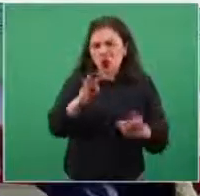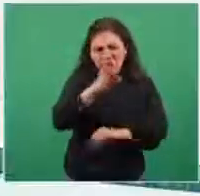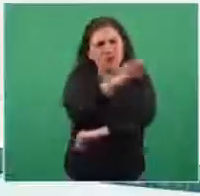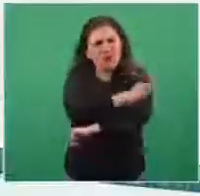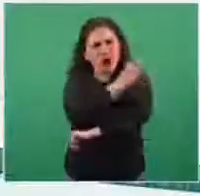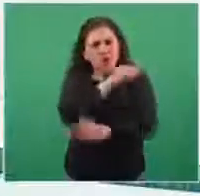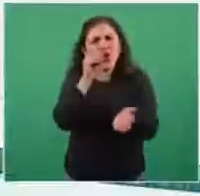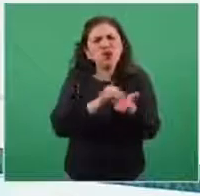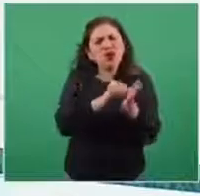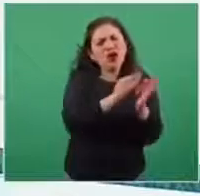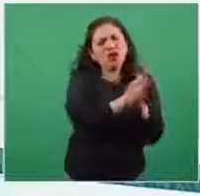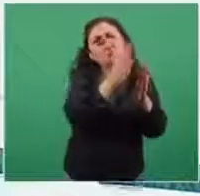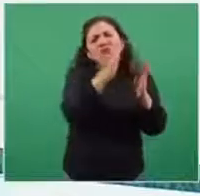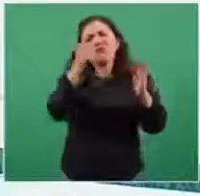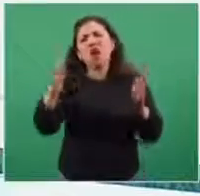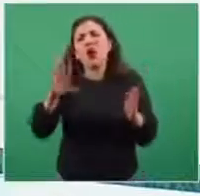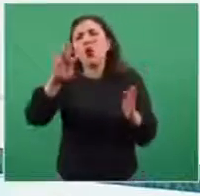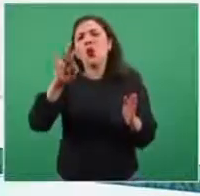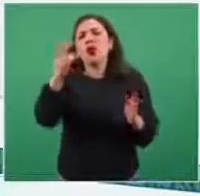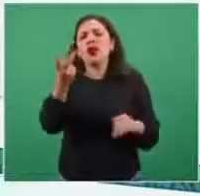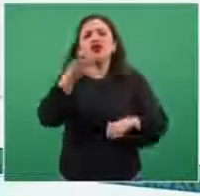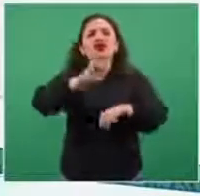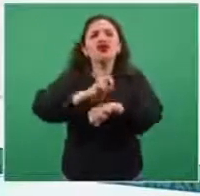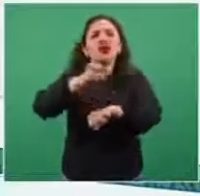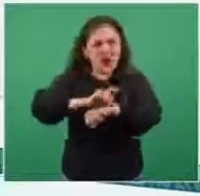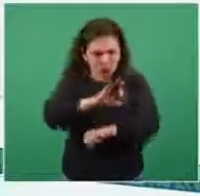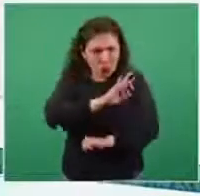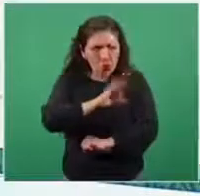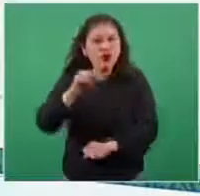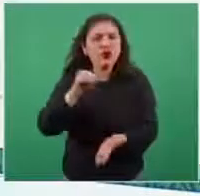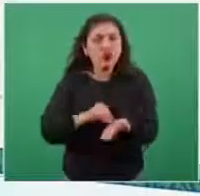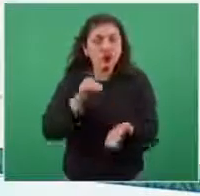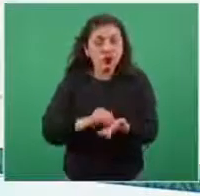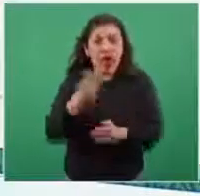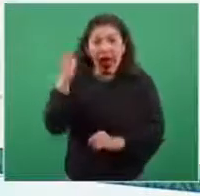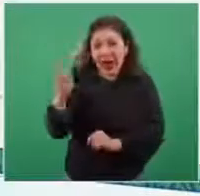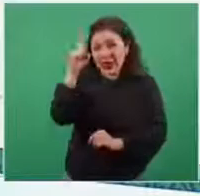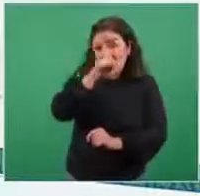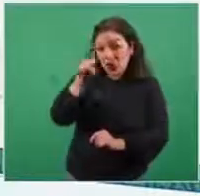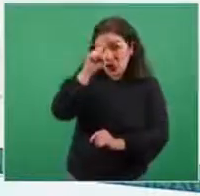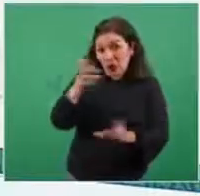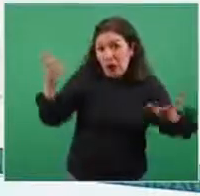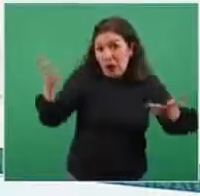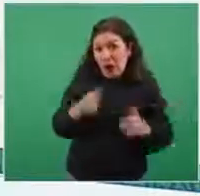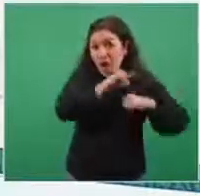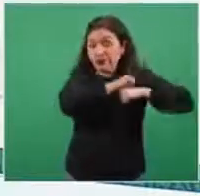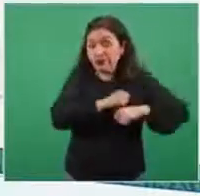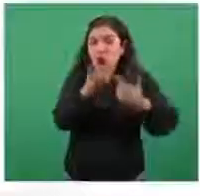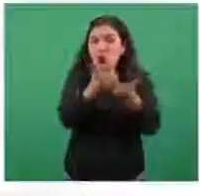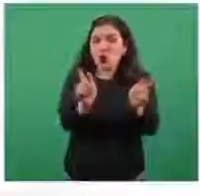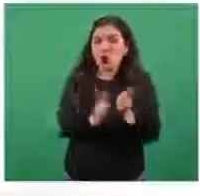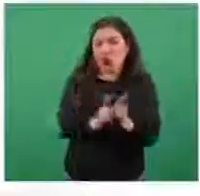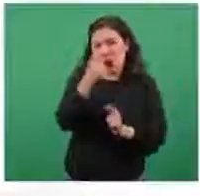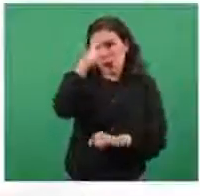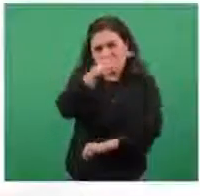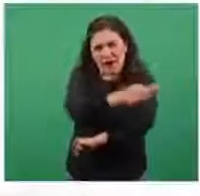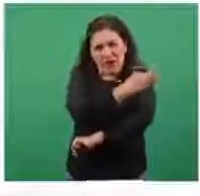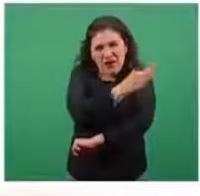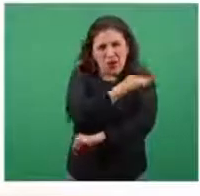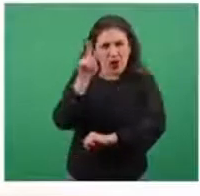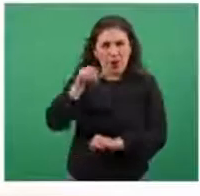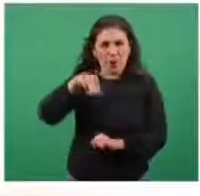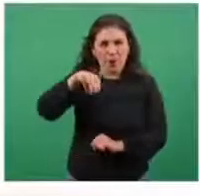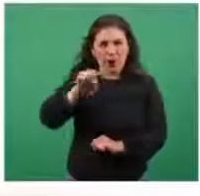hasta 42 días después. En la recomendación que nos hizo el grupo técnico asesor de vacunación